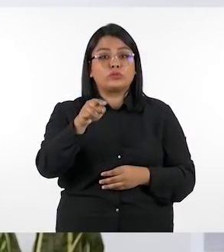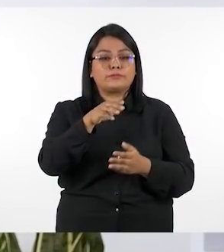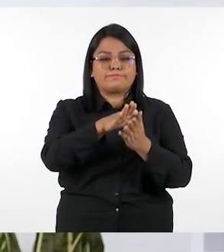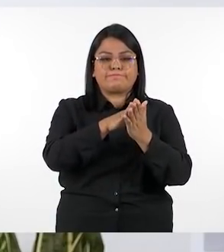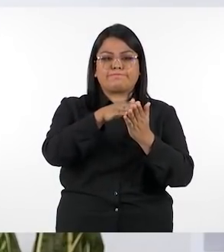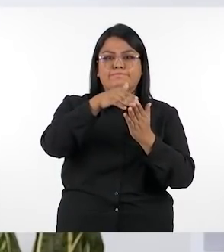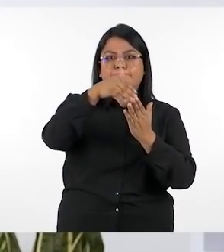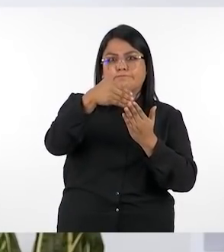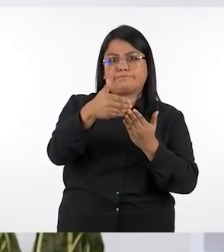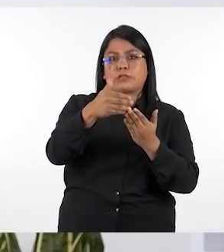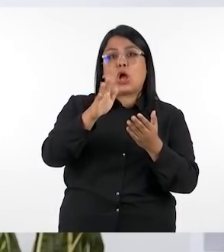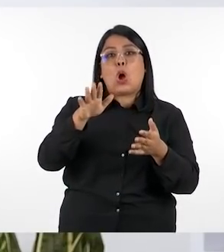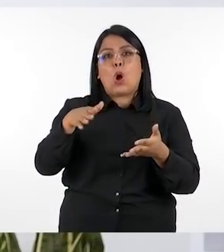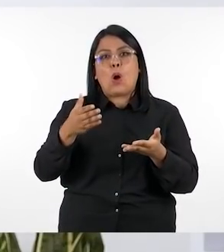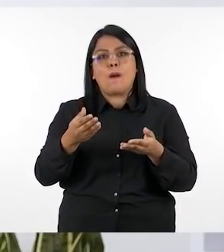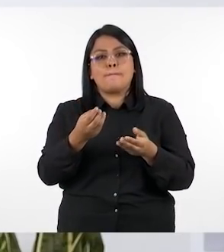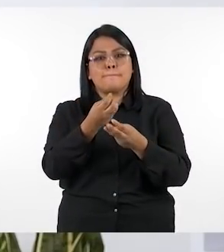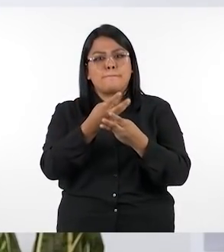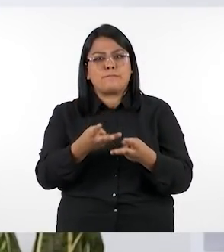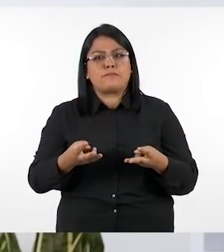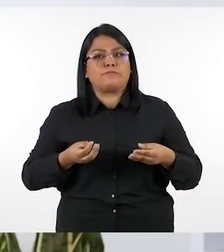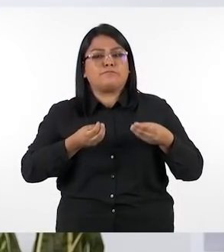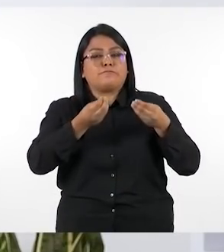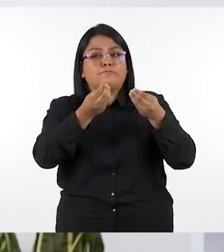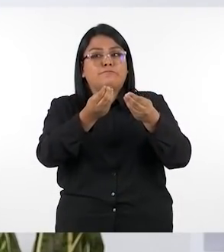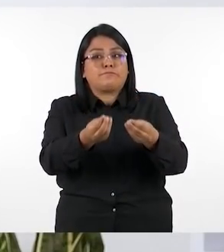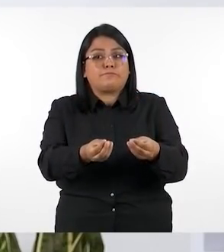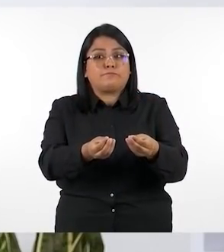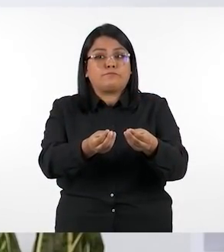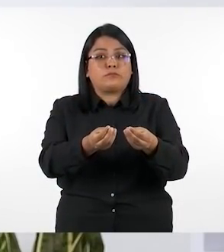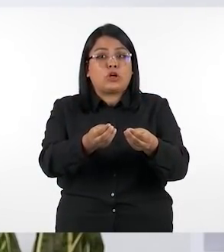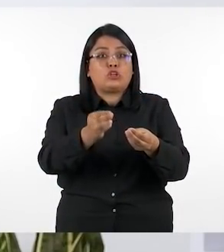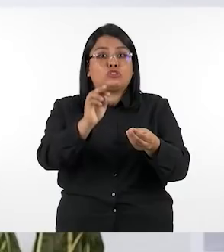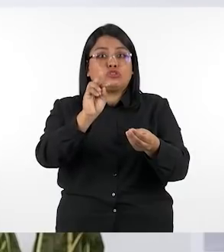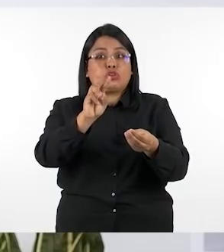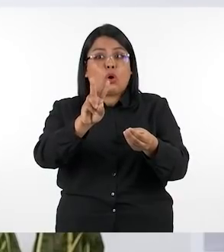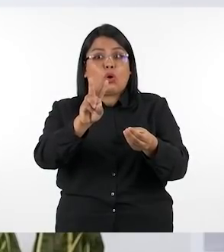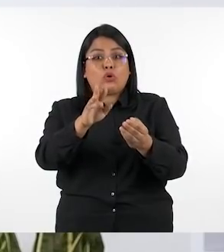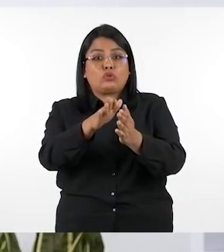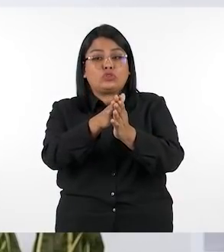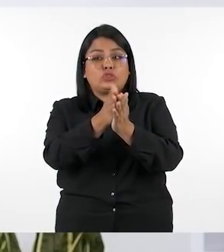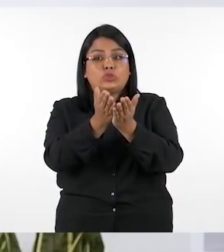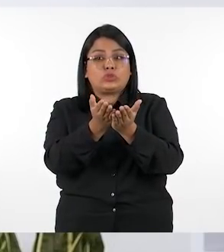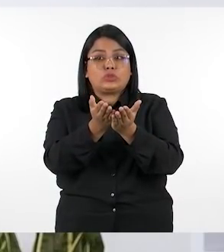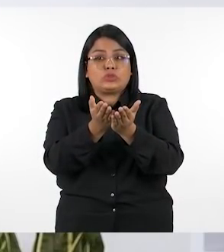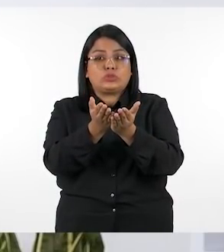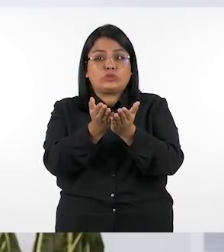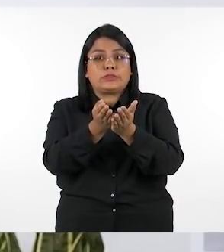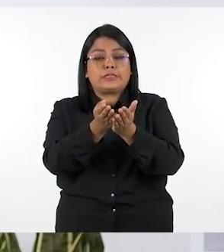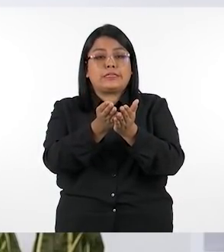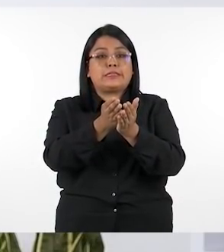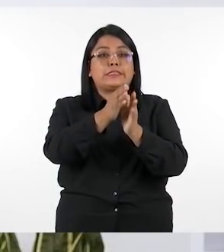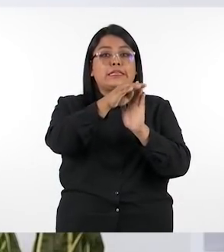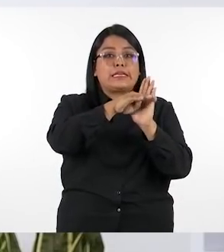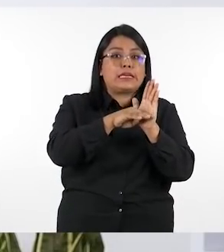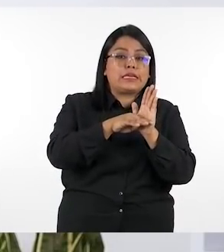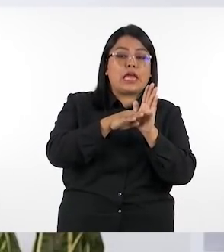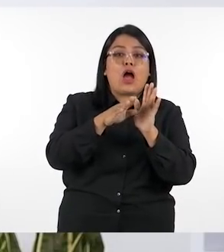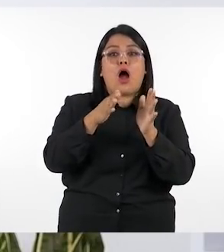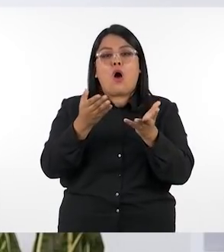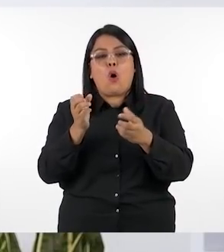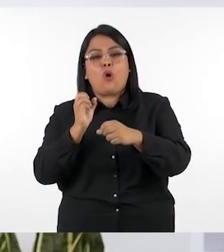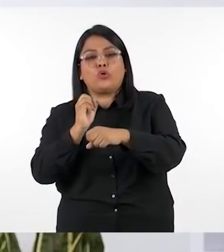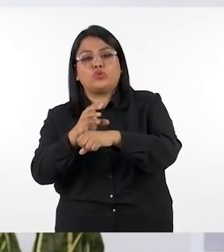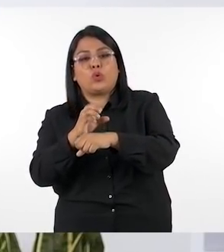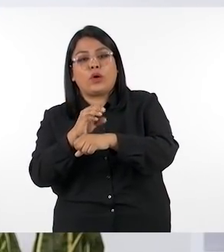que cuando ustedes vayan a planificar o les entreguen ese material van a recibir dos tomos es decir guía o sugerencia